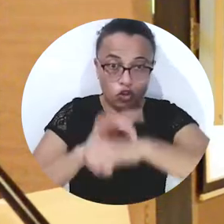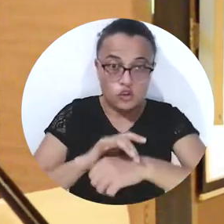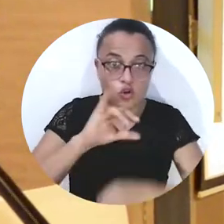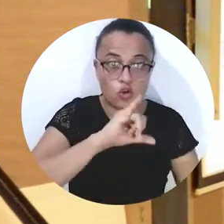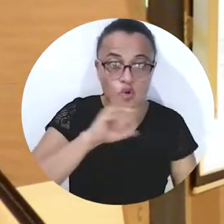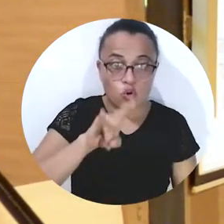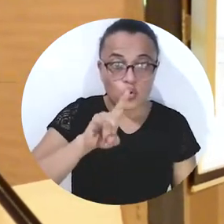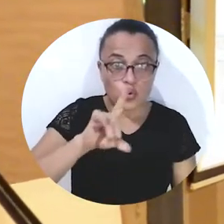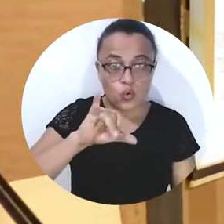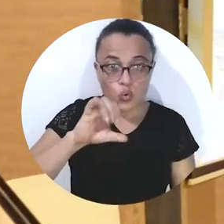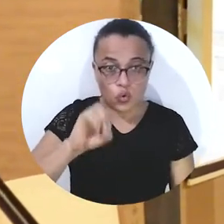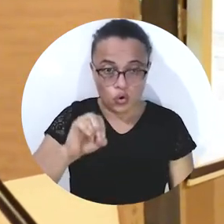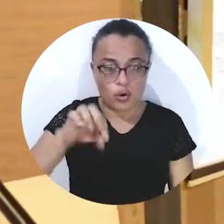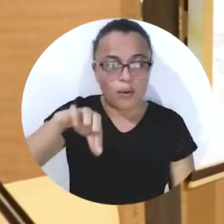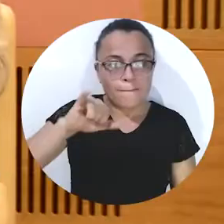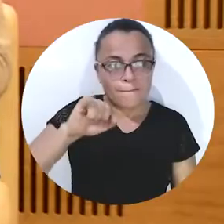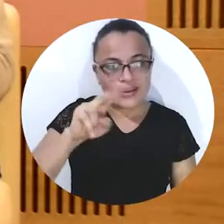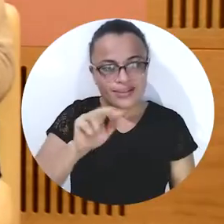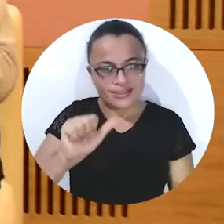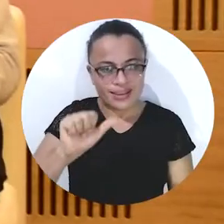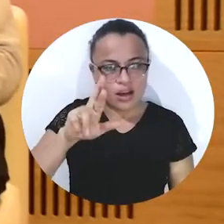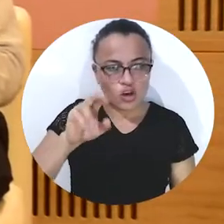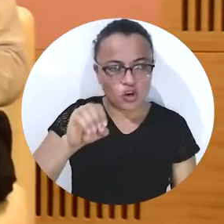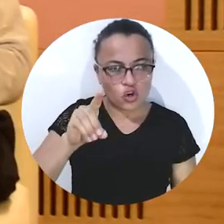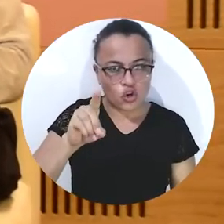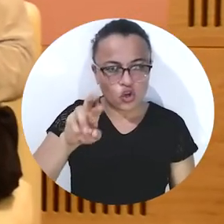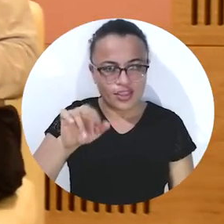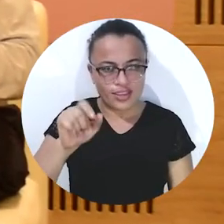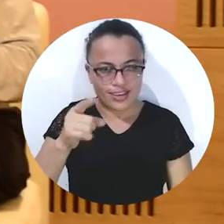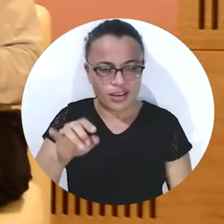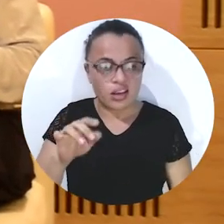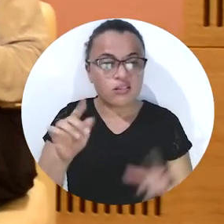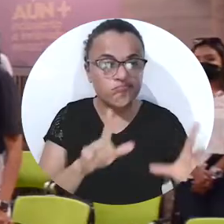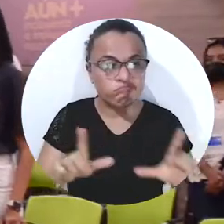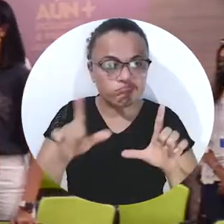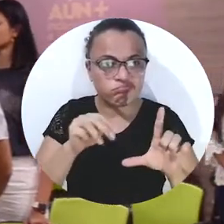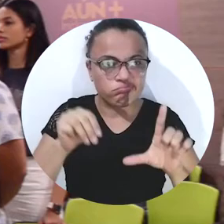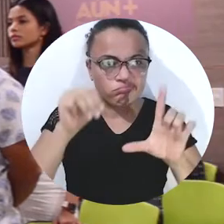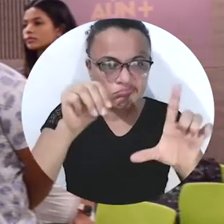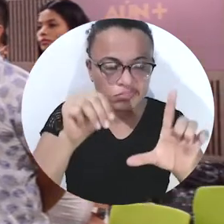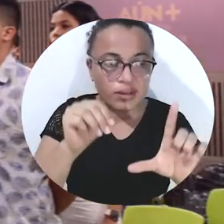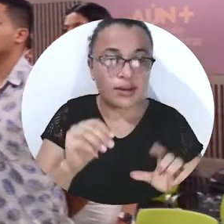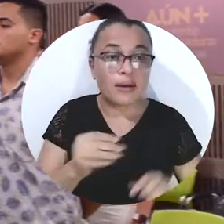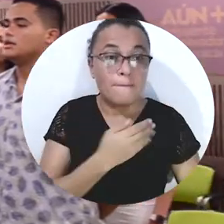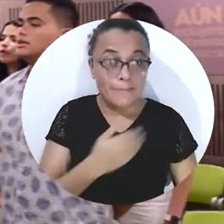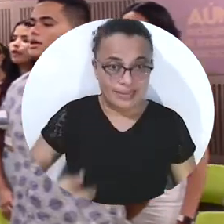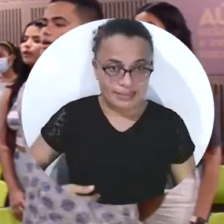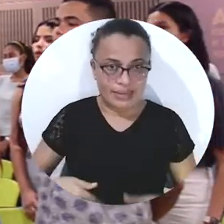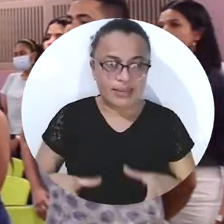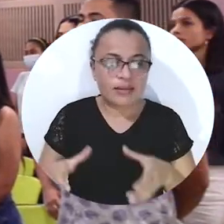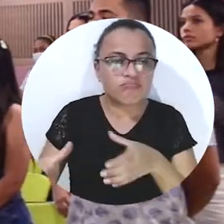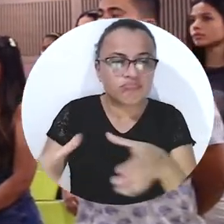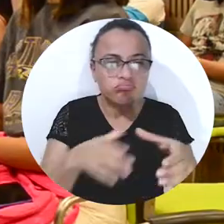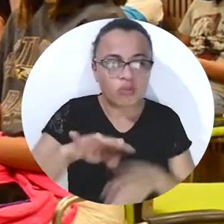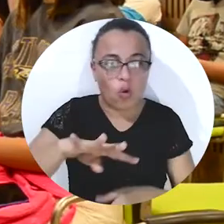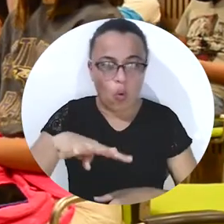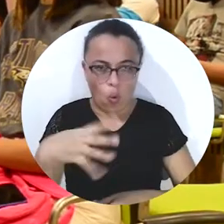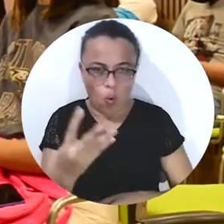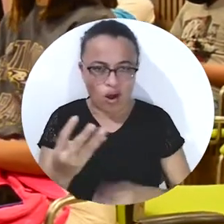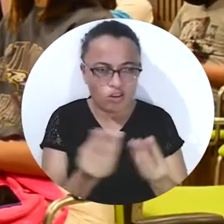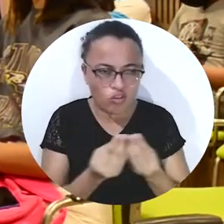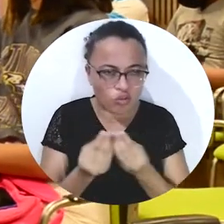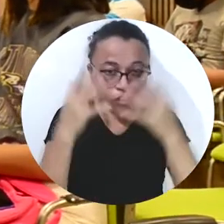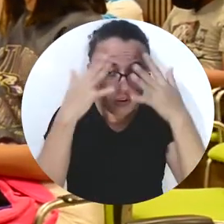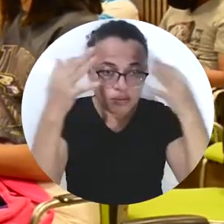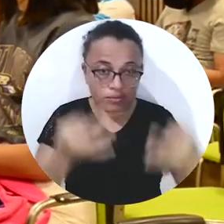El doctor Julio Pisa, magistrado y presidente de la sección cuarta del Consejo de Estado, visitó por primera vez la Universidad del Magdalena para